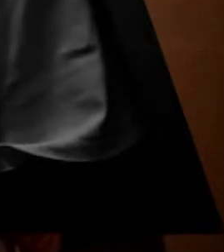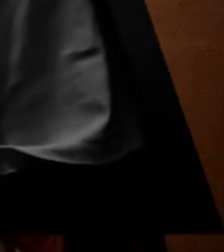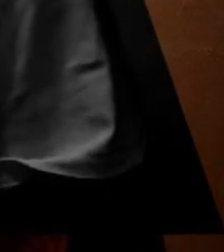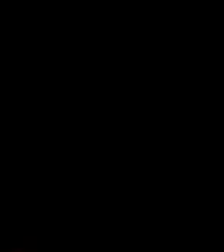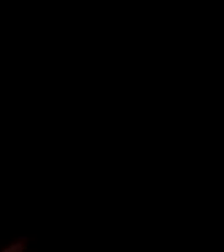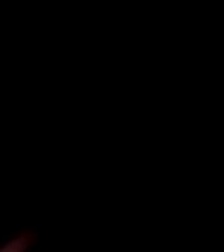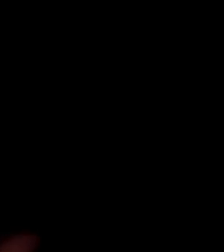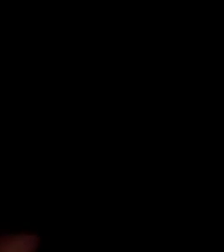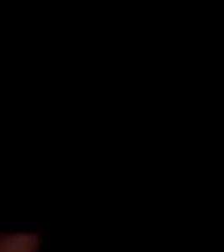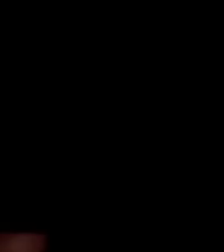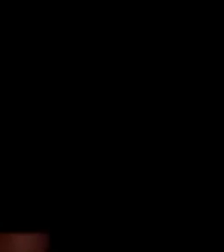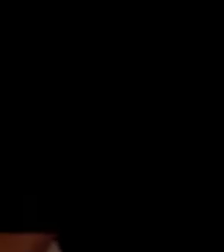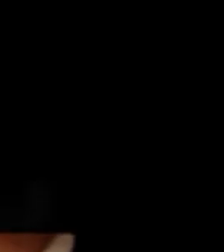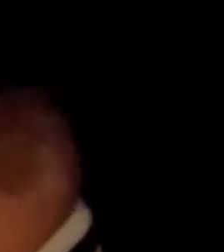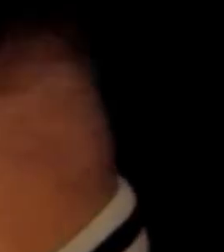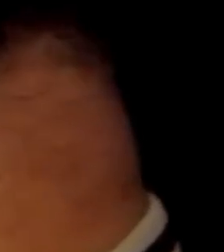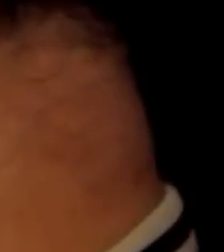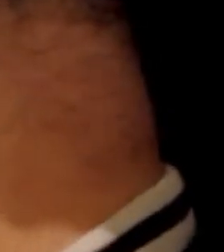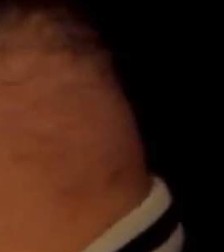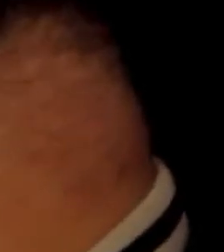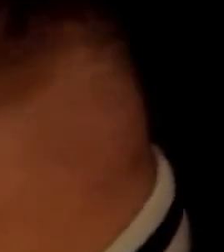la gendarmería